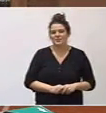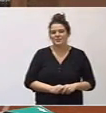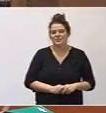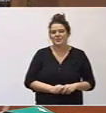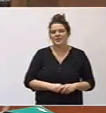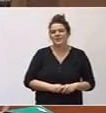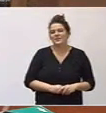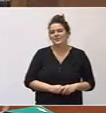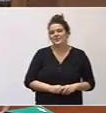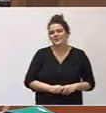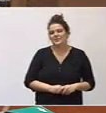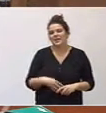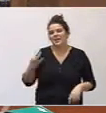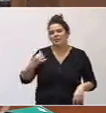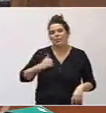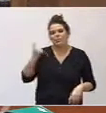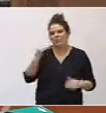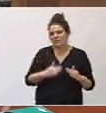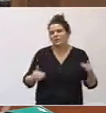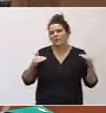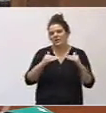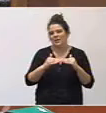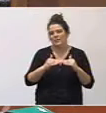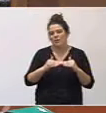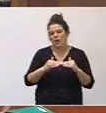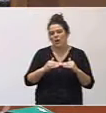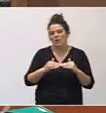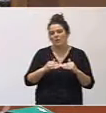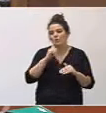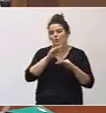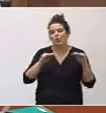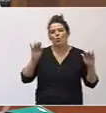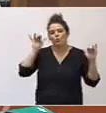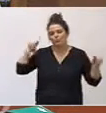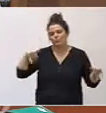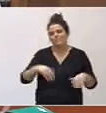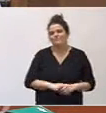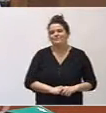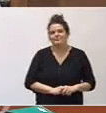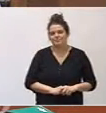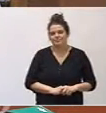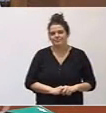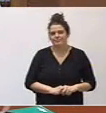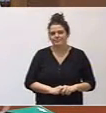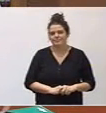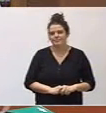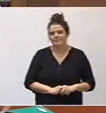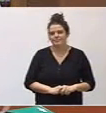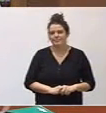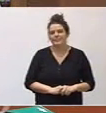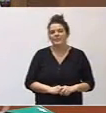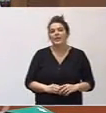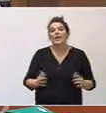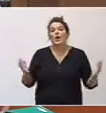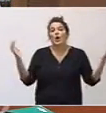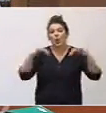alumnado vulnerable de exclusión teniendo en cuenta sus capacidades. La Convención Internacional sobre los Derechos